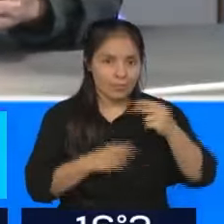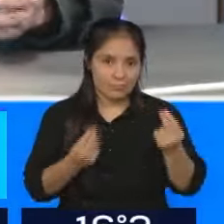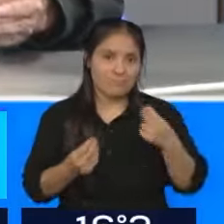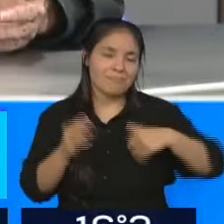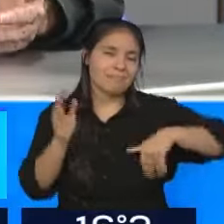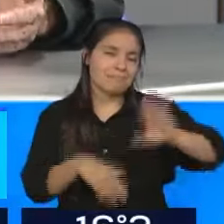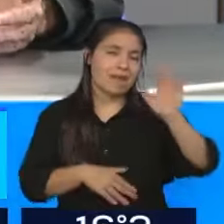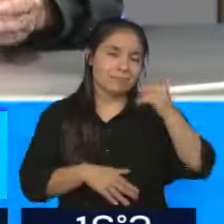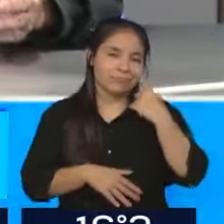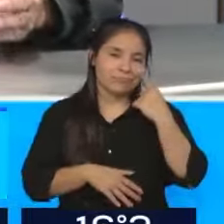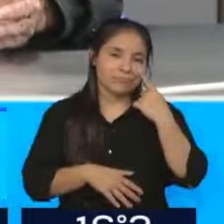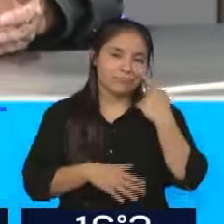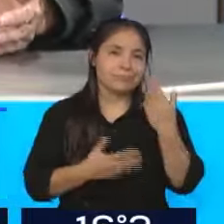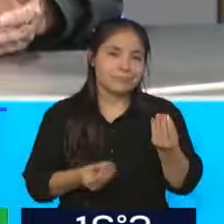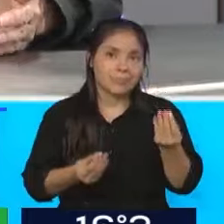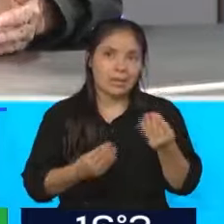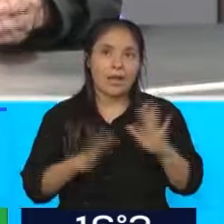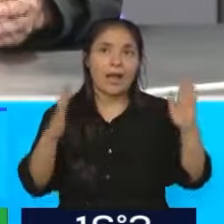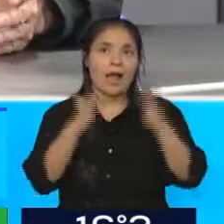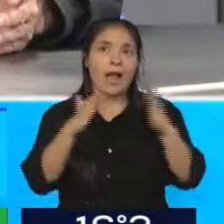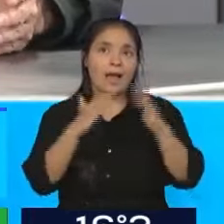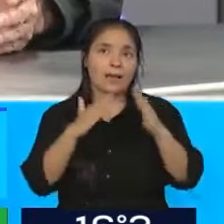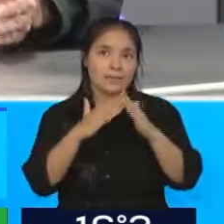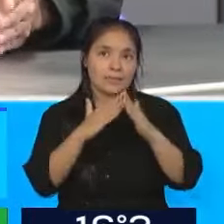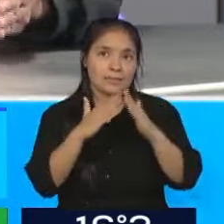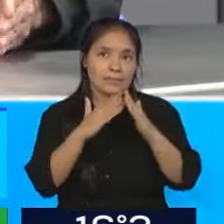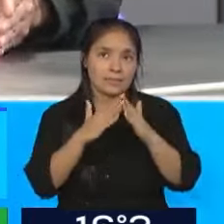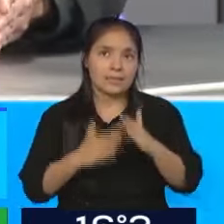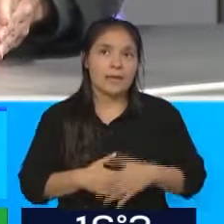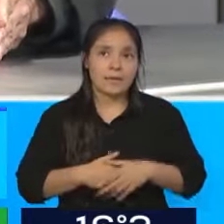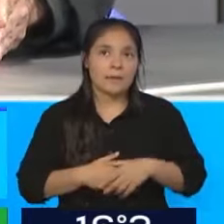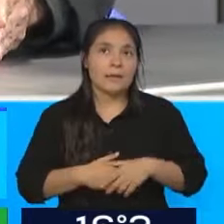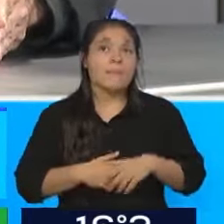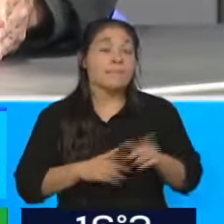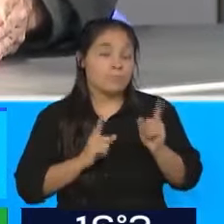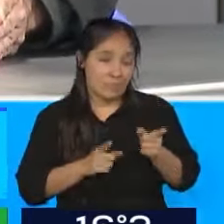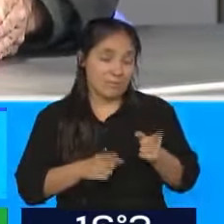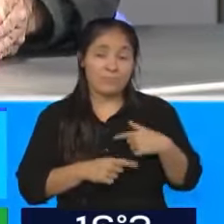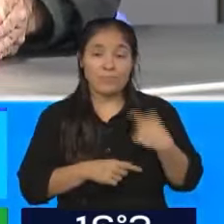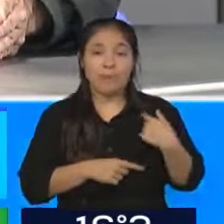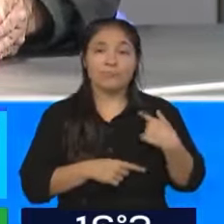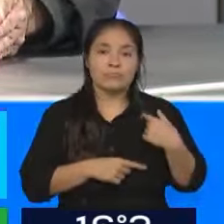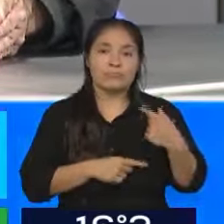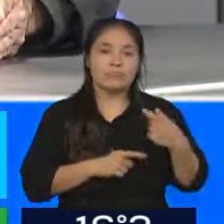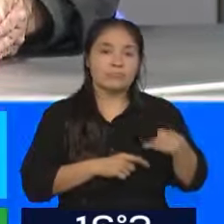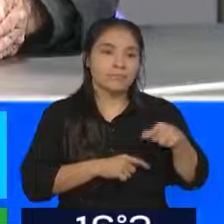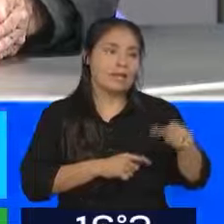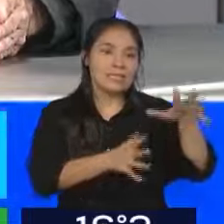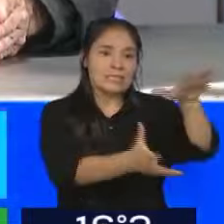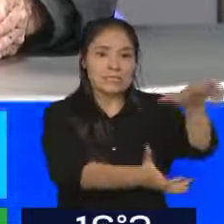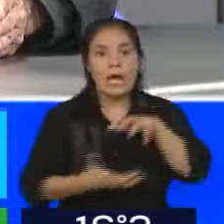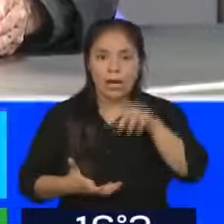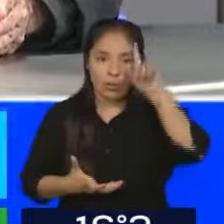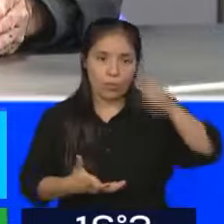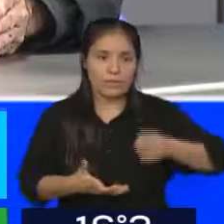el más conocido inmueble que pasó por el proceso de extinción de dominio. ¿De quién